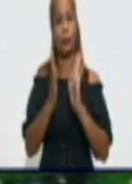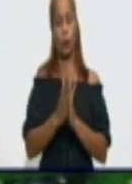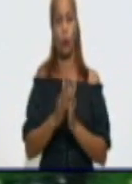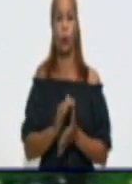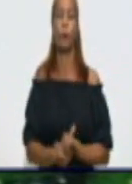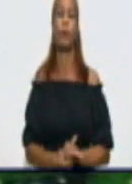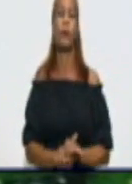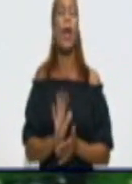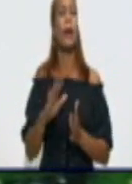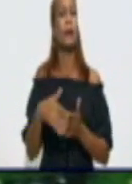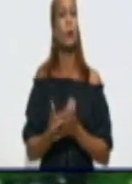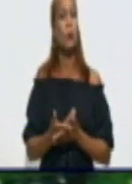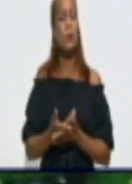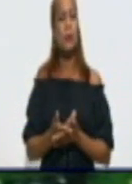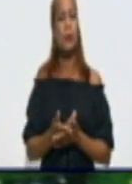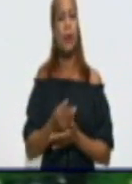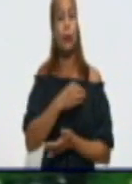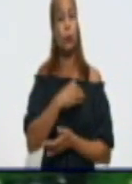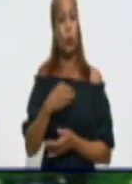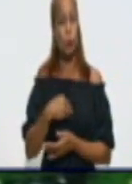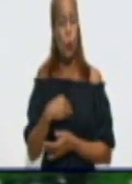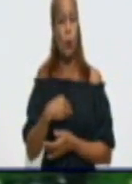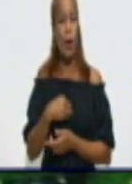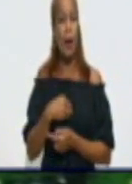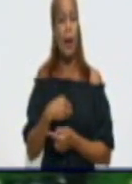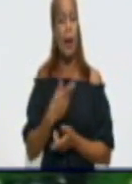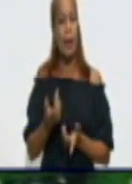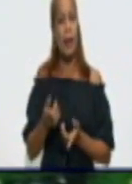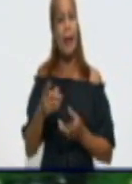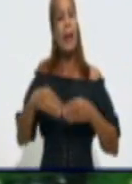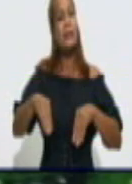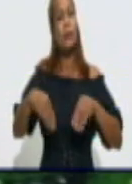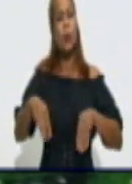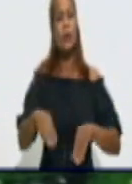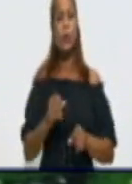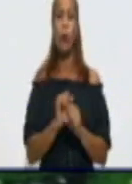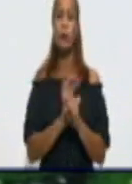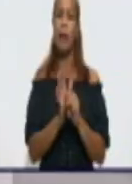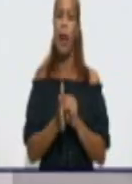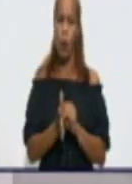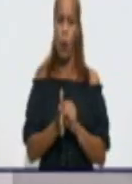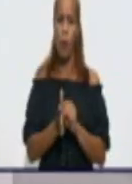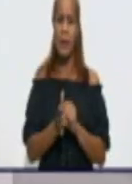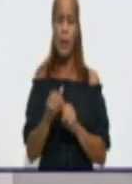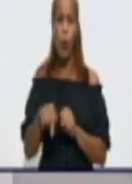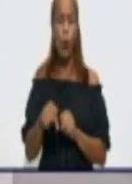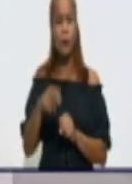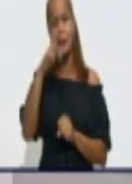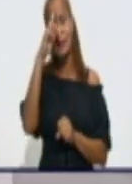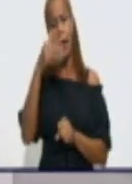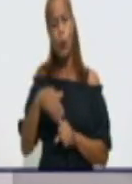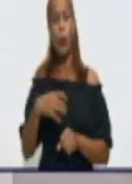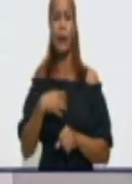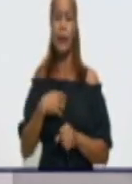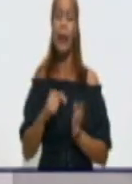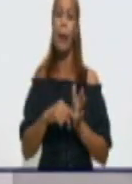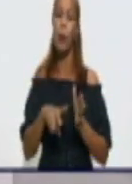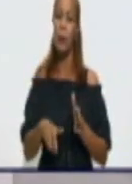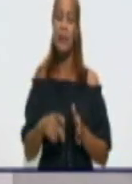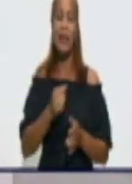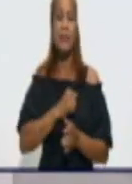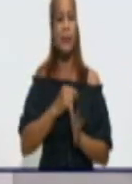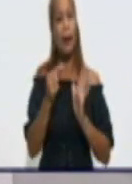del panorama epidemiológico que hoy vive la provincia de Granma, ¿qué aspectos le gustaría profundizar en este momento?